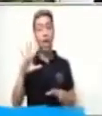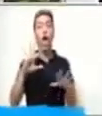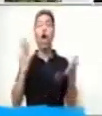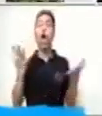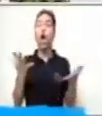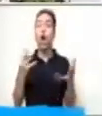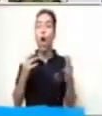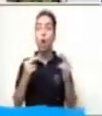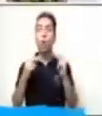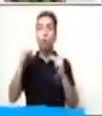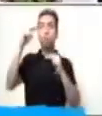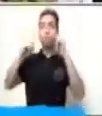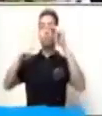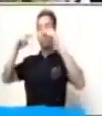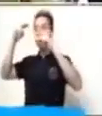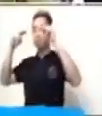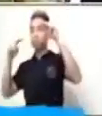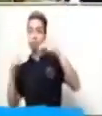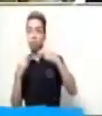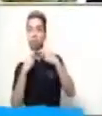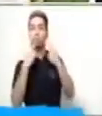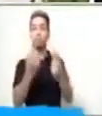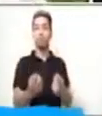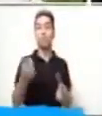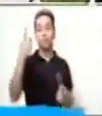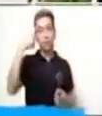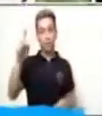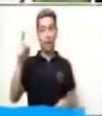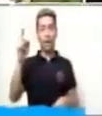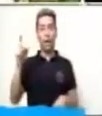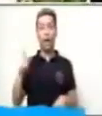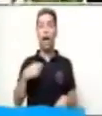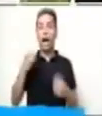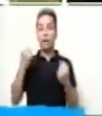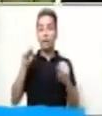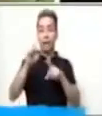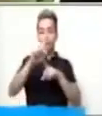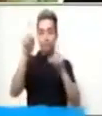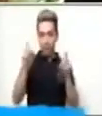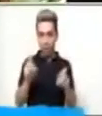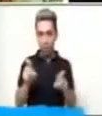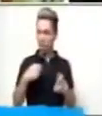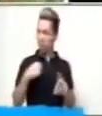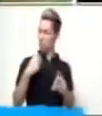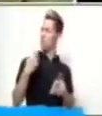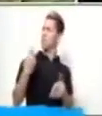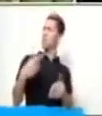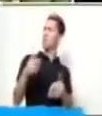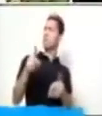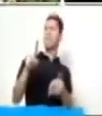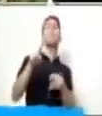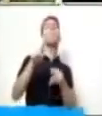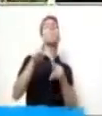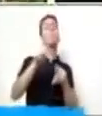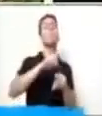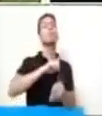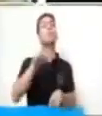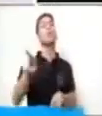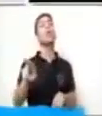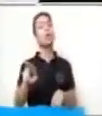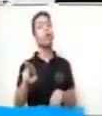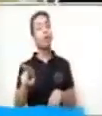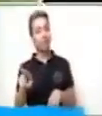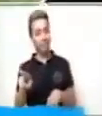que realizaremos al momento de hacer una pregunta. ¿Quién soy? Exactamente.